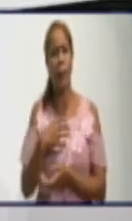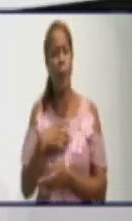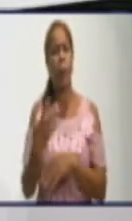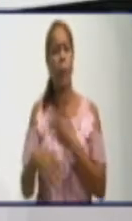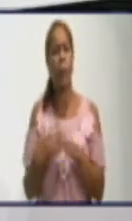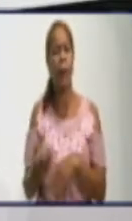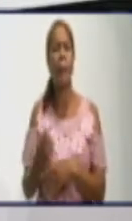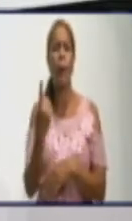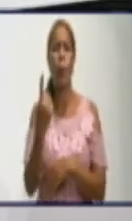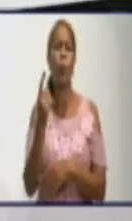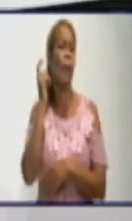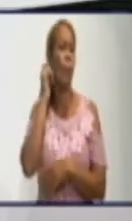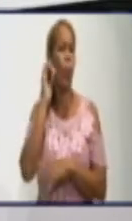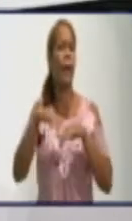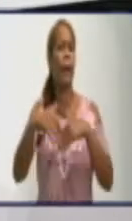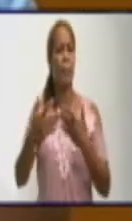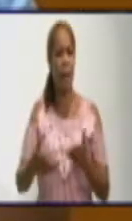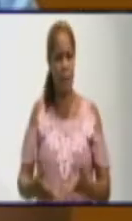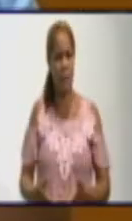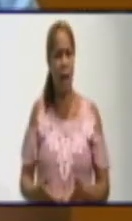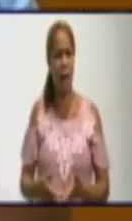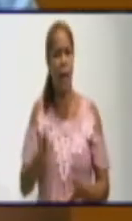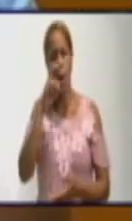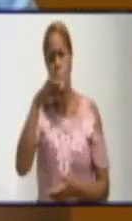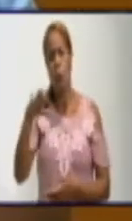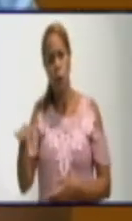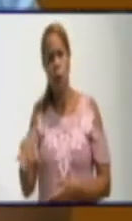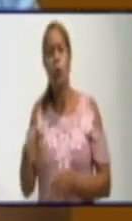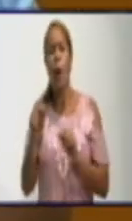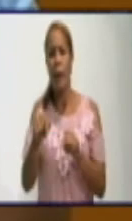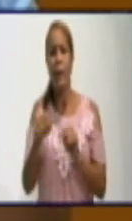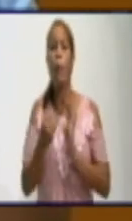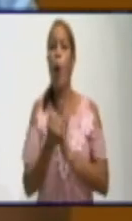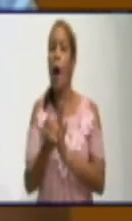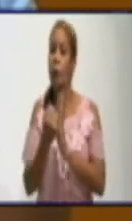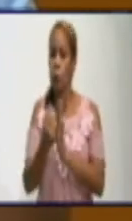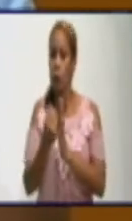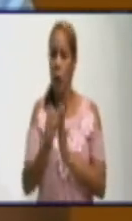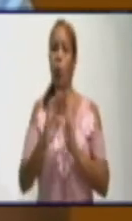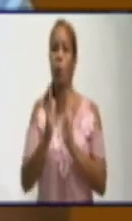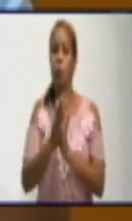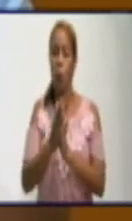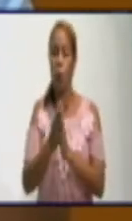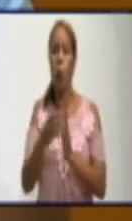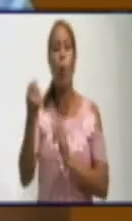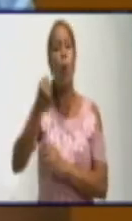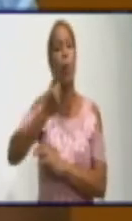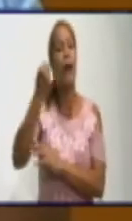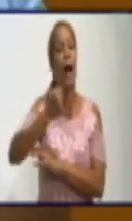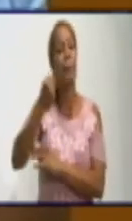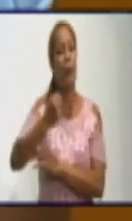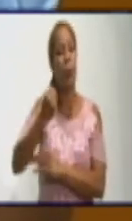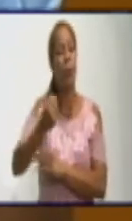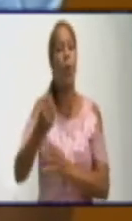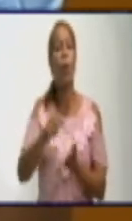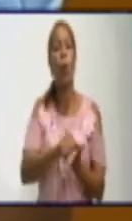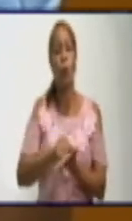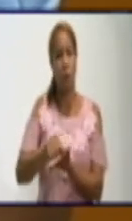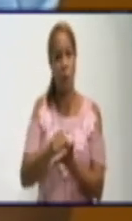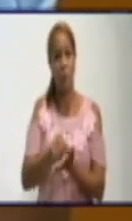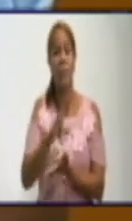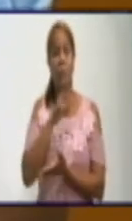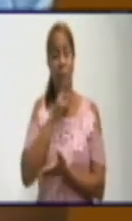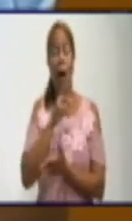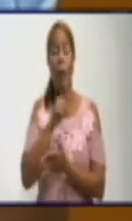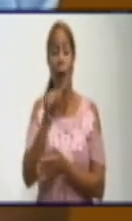acometido un trabajo minucioso. Ahí nosotros hemos ido, en coordinación con el presidente del Consejo Popular y el delegado, que son los que rigen